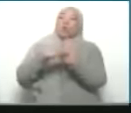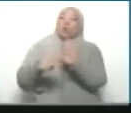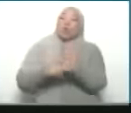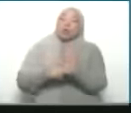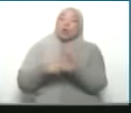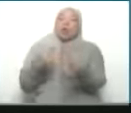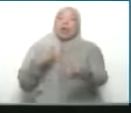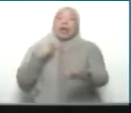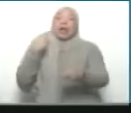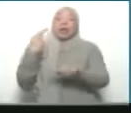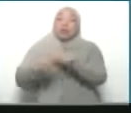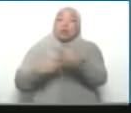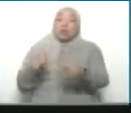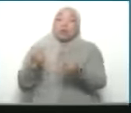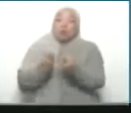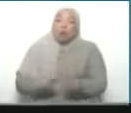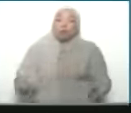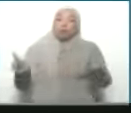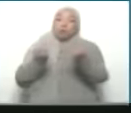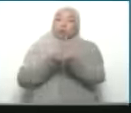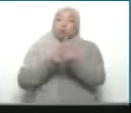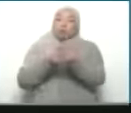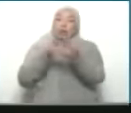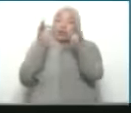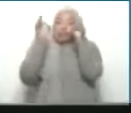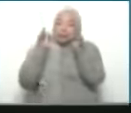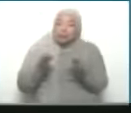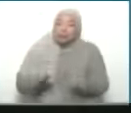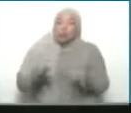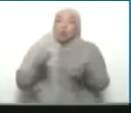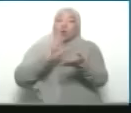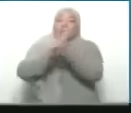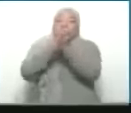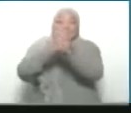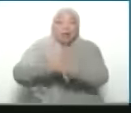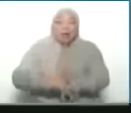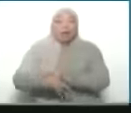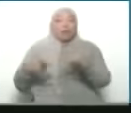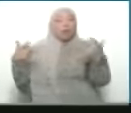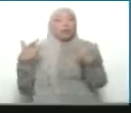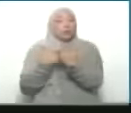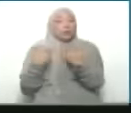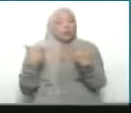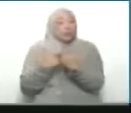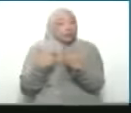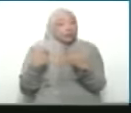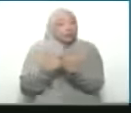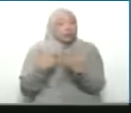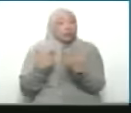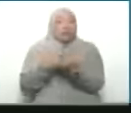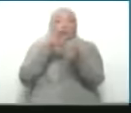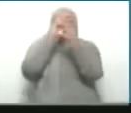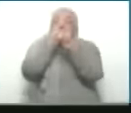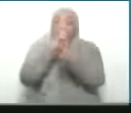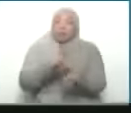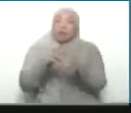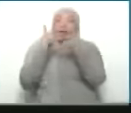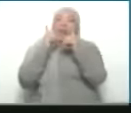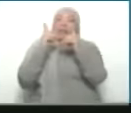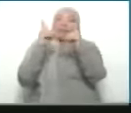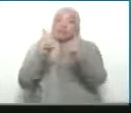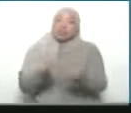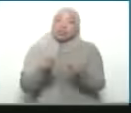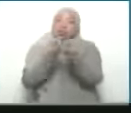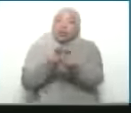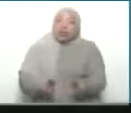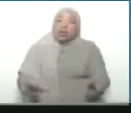de las resoluciones de Naciones Unidas, exijamos un cese al fuego, exijamos que se respeten las decisiones